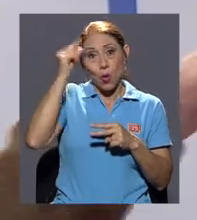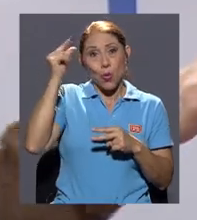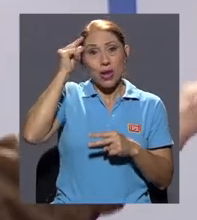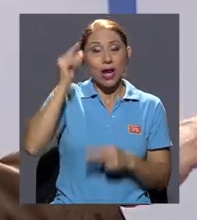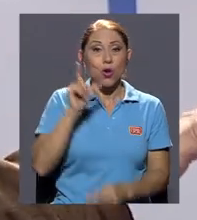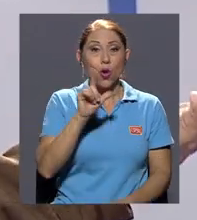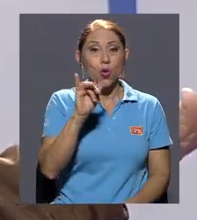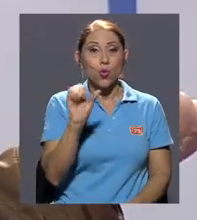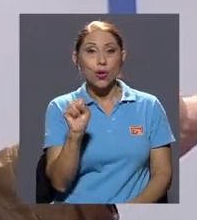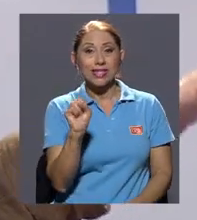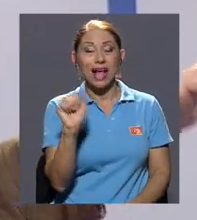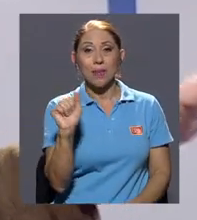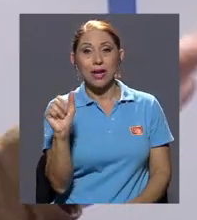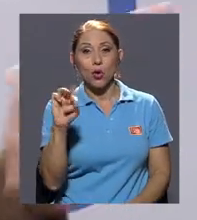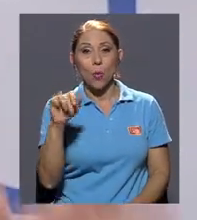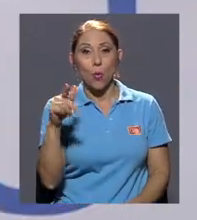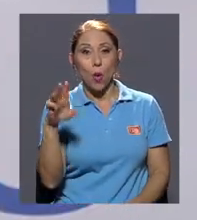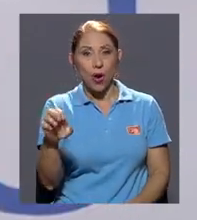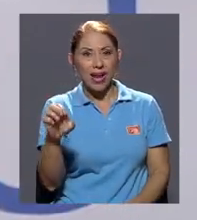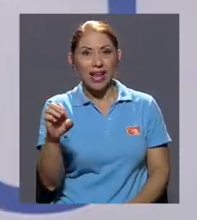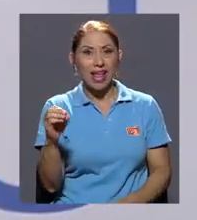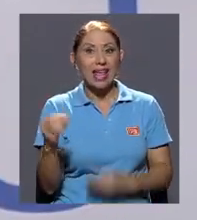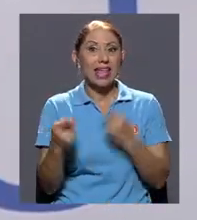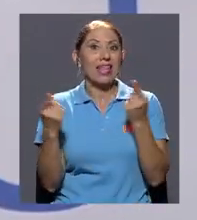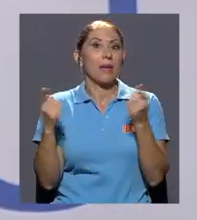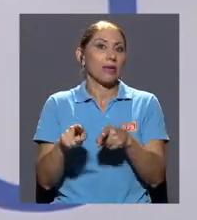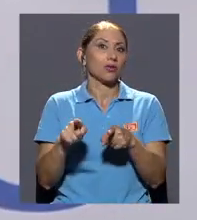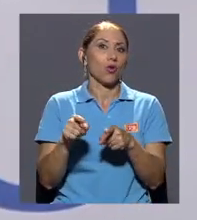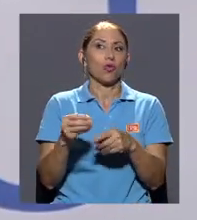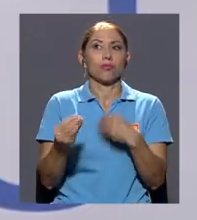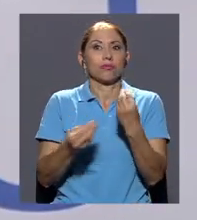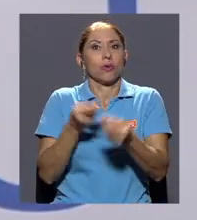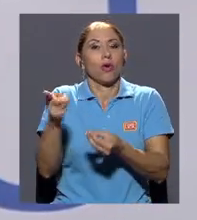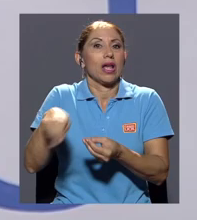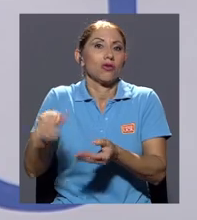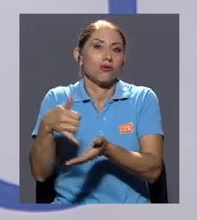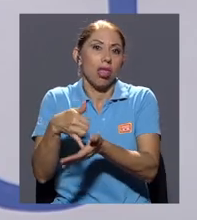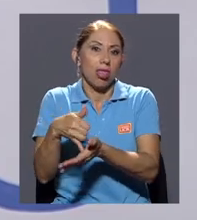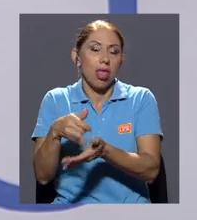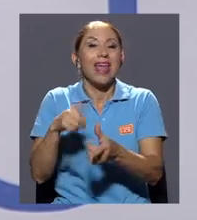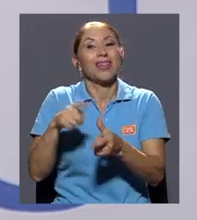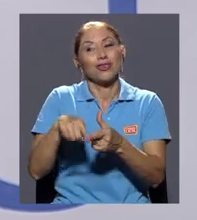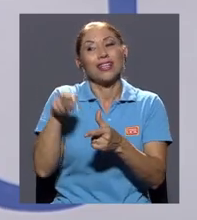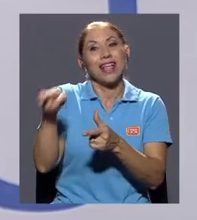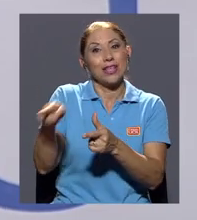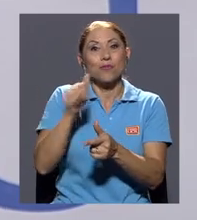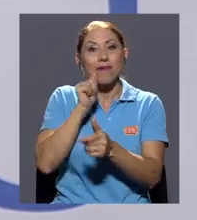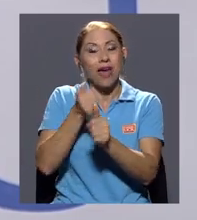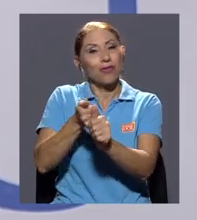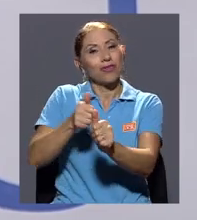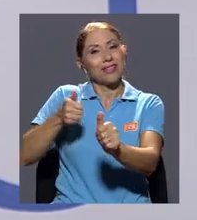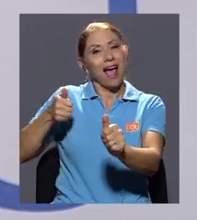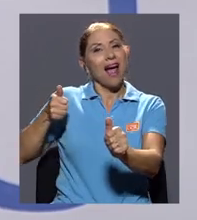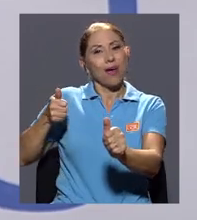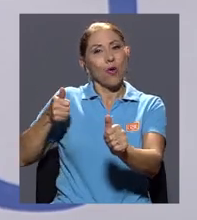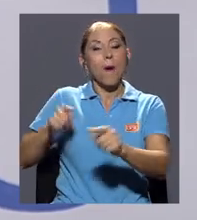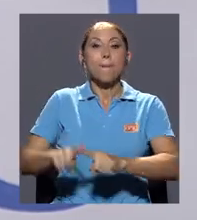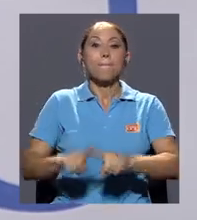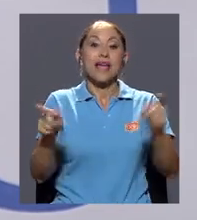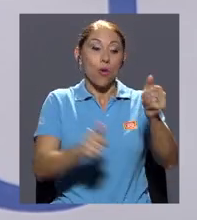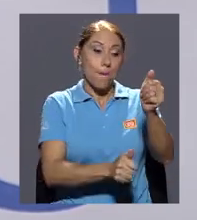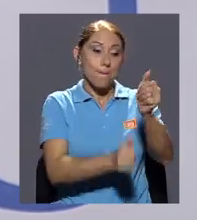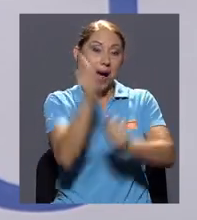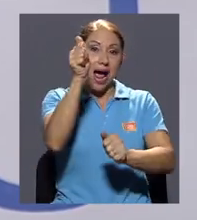básicamente se hiciera tierra abrazada con ellos. Entonces, tienen un rezago muy importante, pero el grueso de las personas en el sector